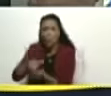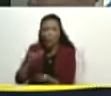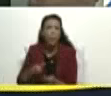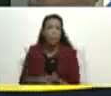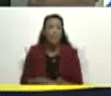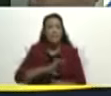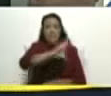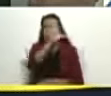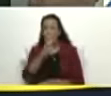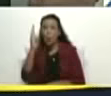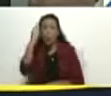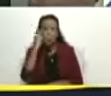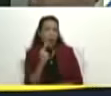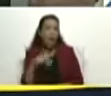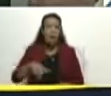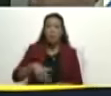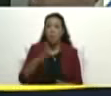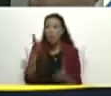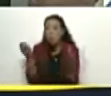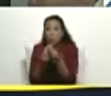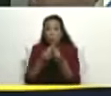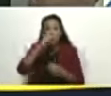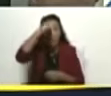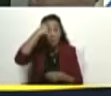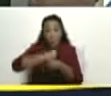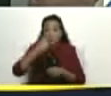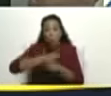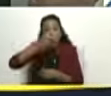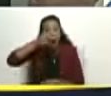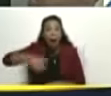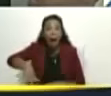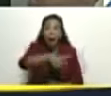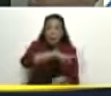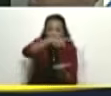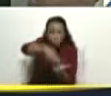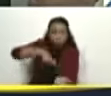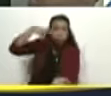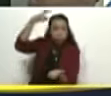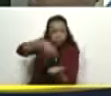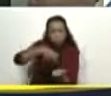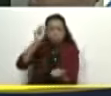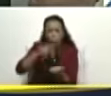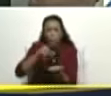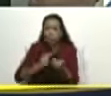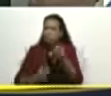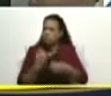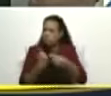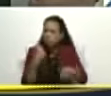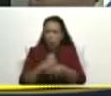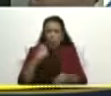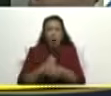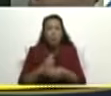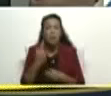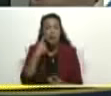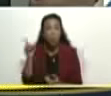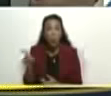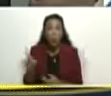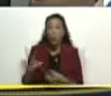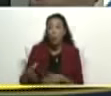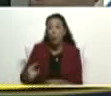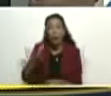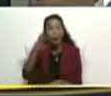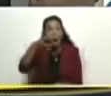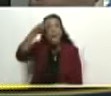Ciudad Guayana, allí, con la clase obrera, con los campesinos, que nos forjamos en lucha y que tuvimos un gran